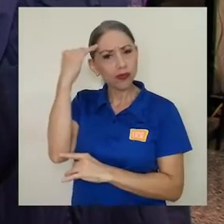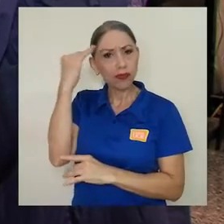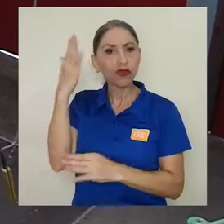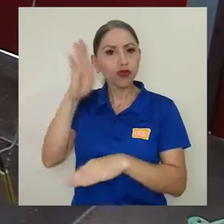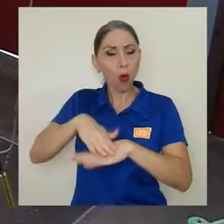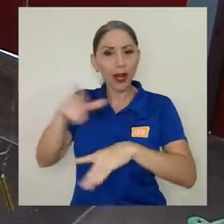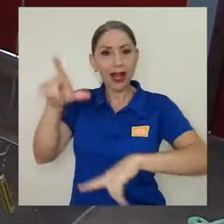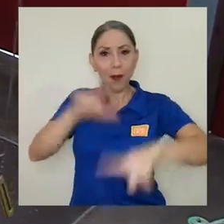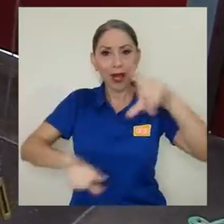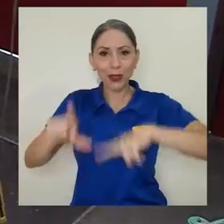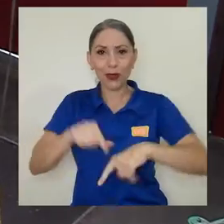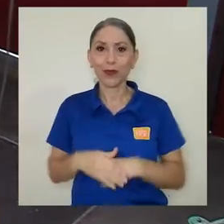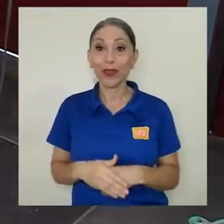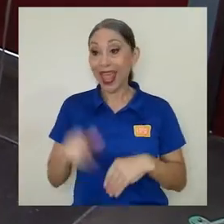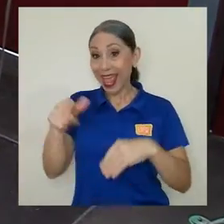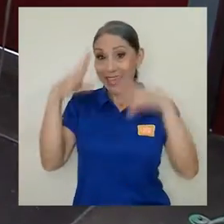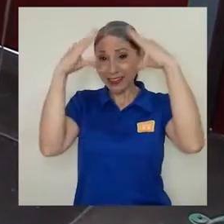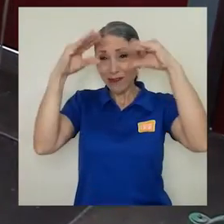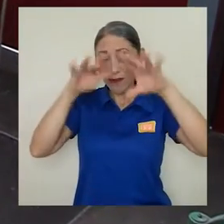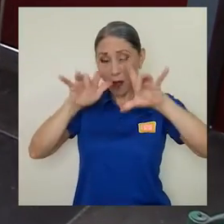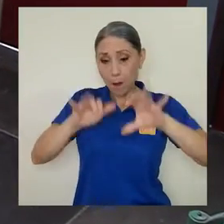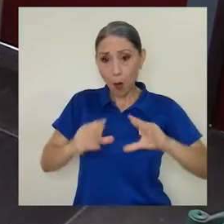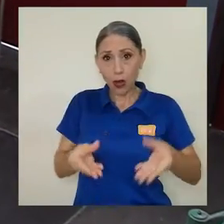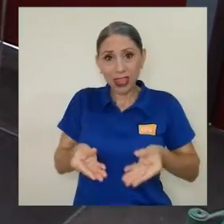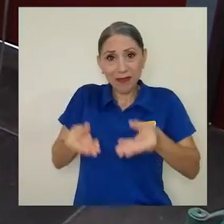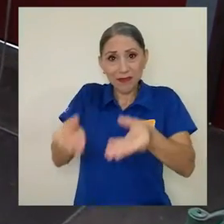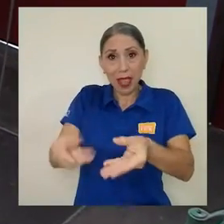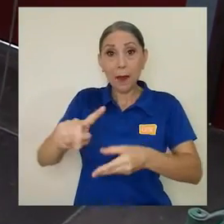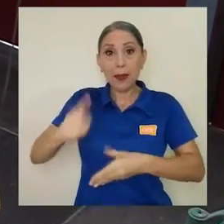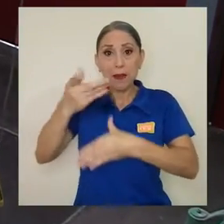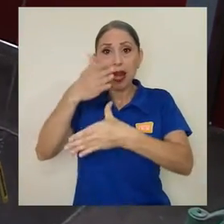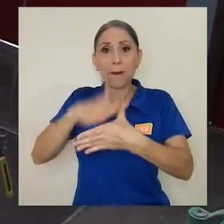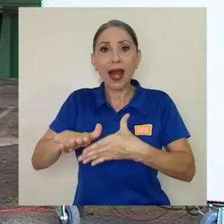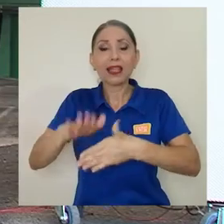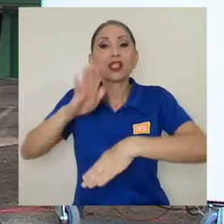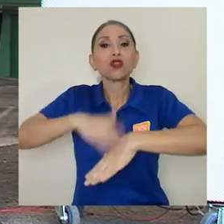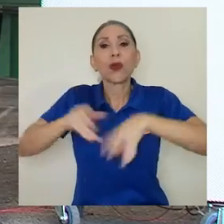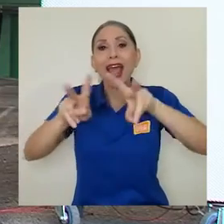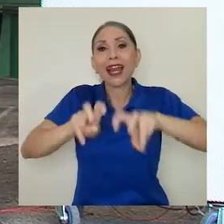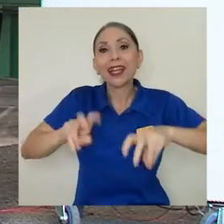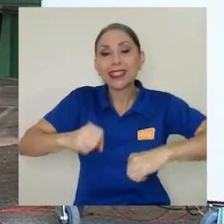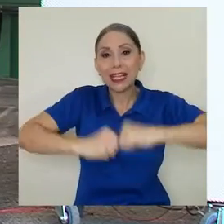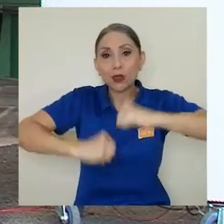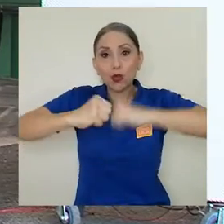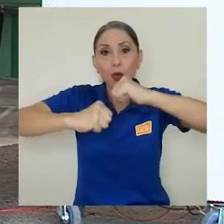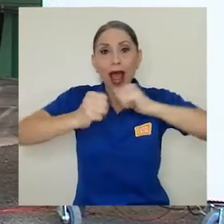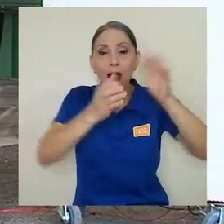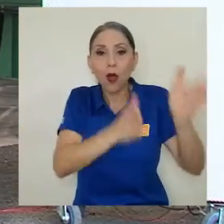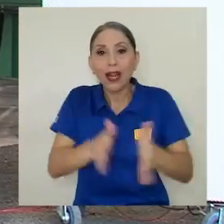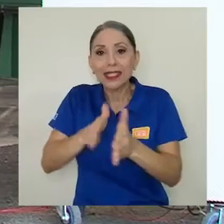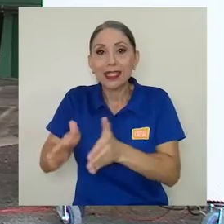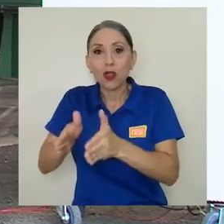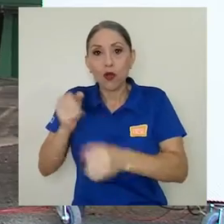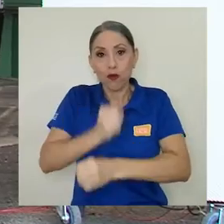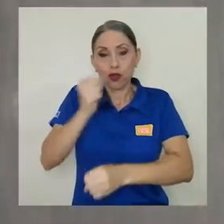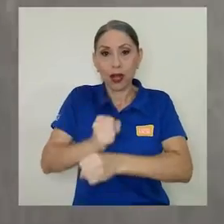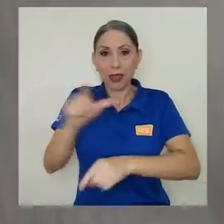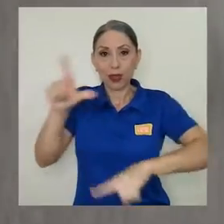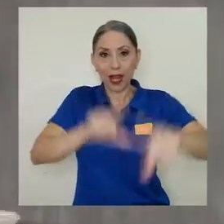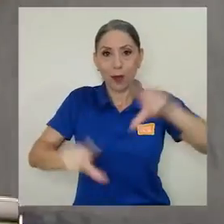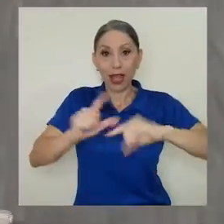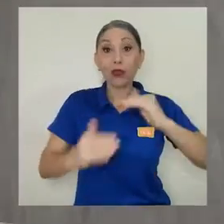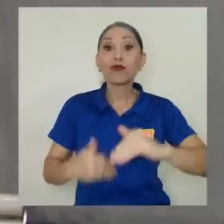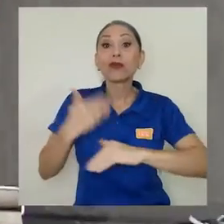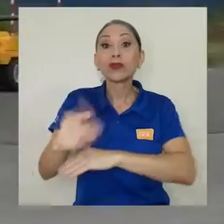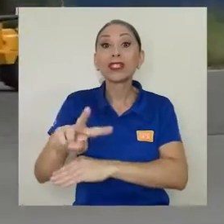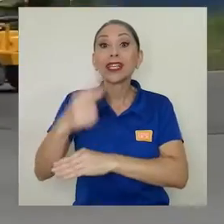laboratorio. El reporte tendrá una primera parte que indicará el análisis de la estructura, organización y funcionamiento del laboratorio y